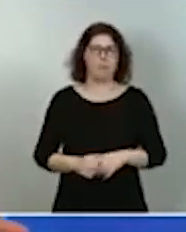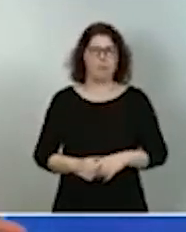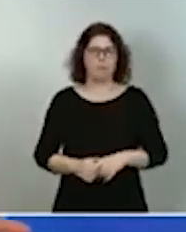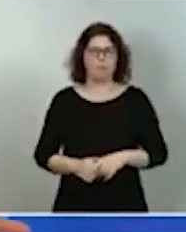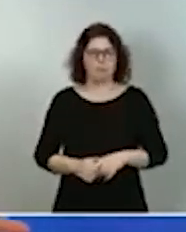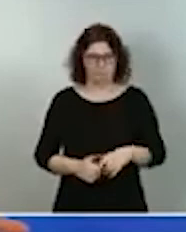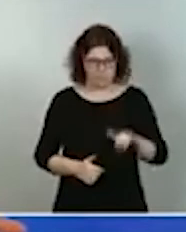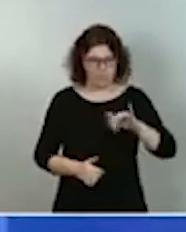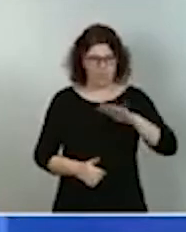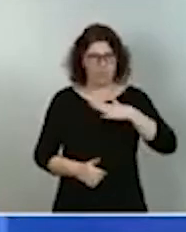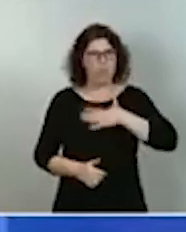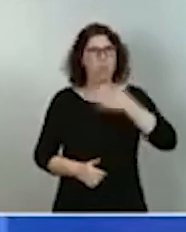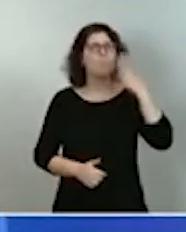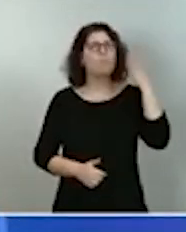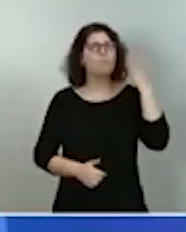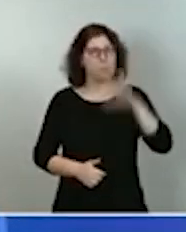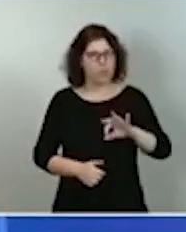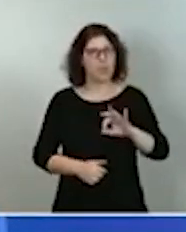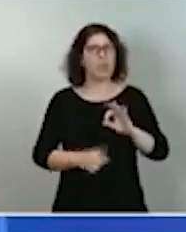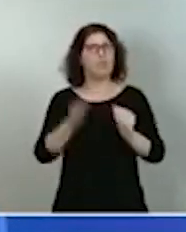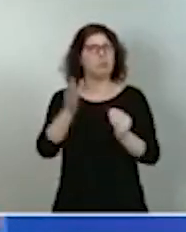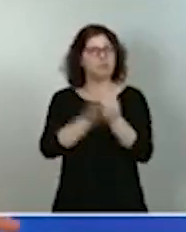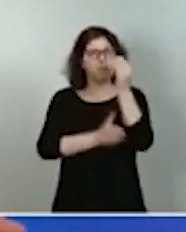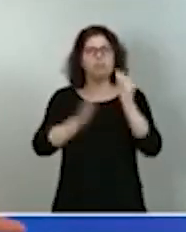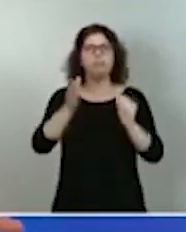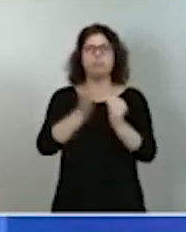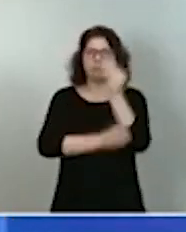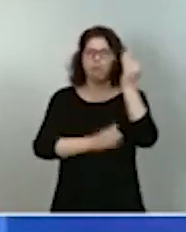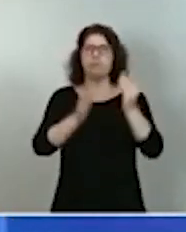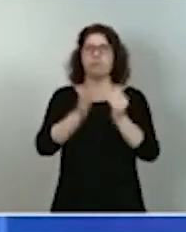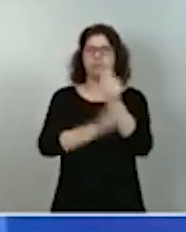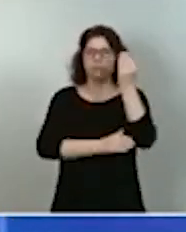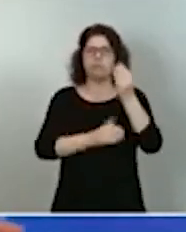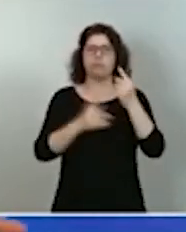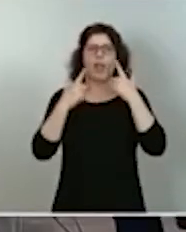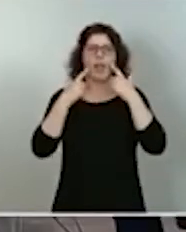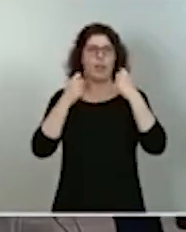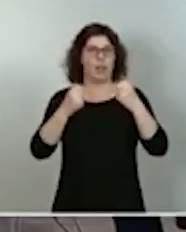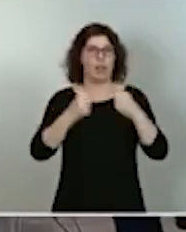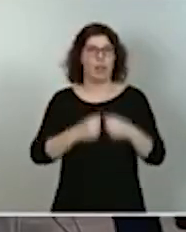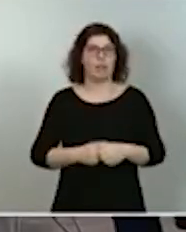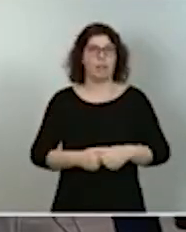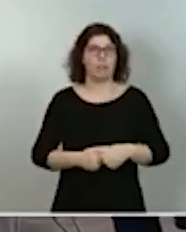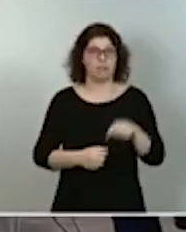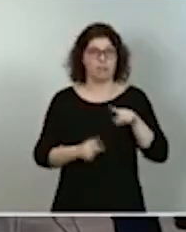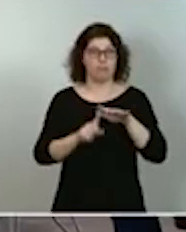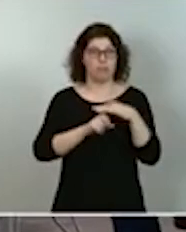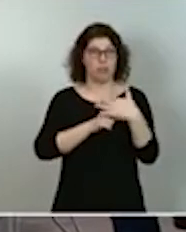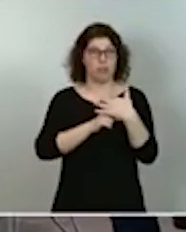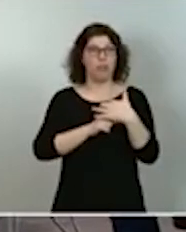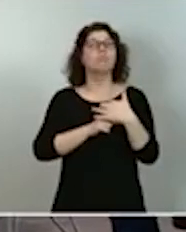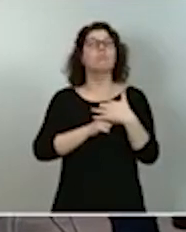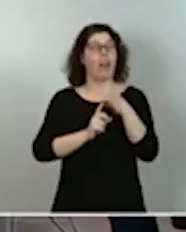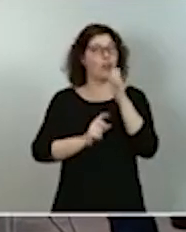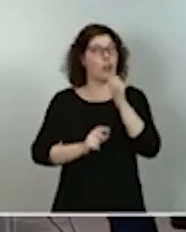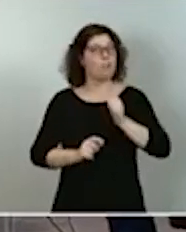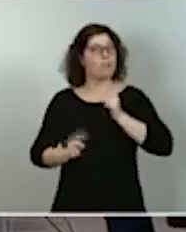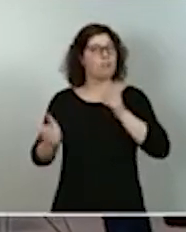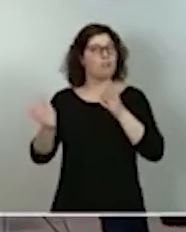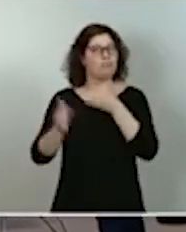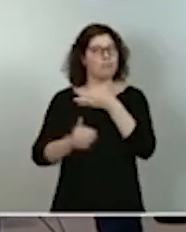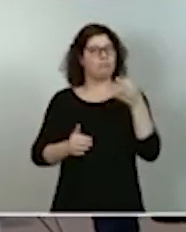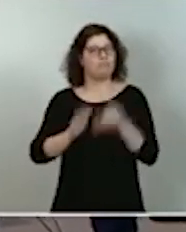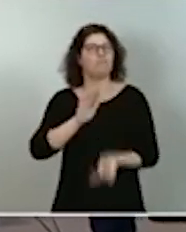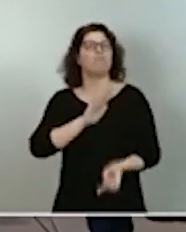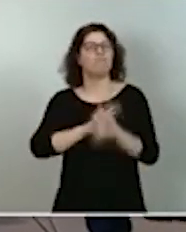la manera de producir y consumir energía y este contexto es propicio para llevarlo a cabo. Necesitamos un sistema